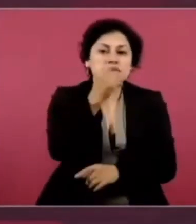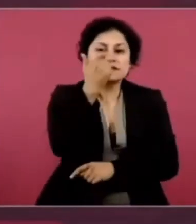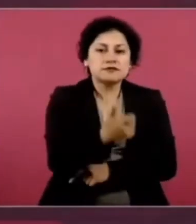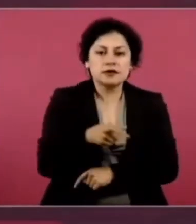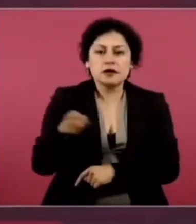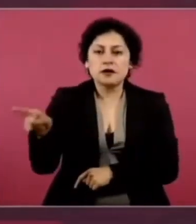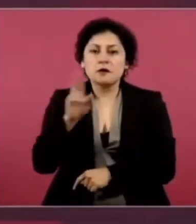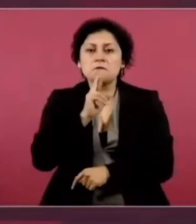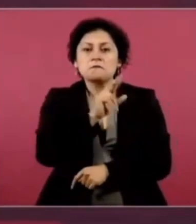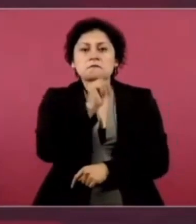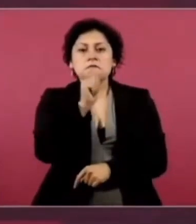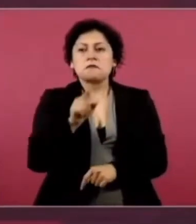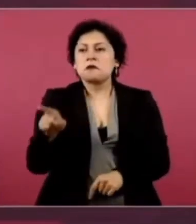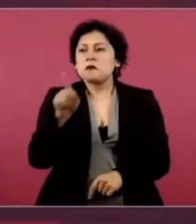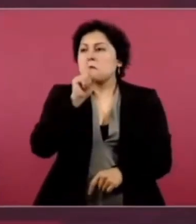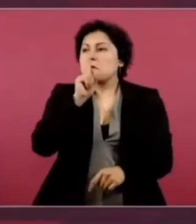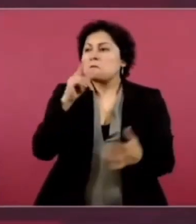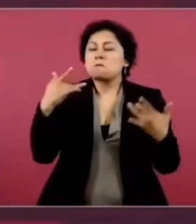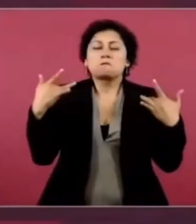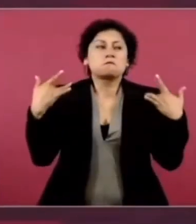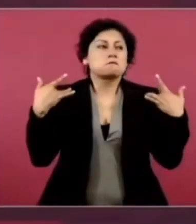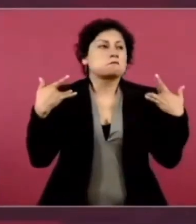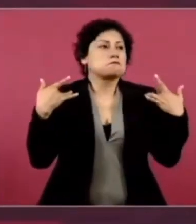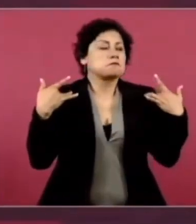callado. No habla.